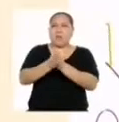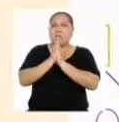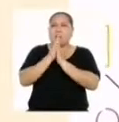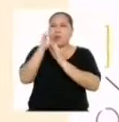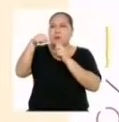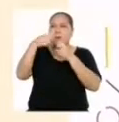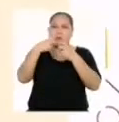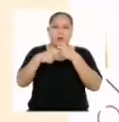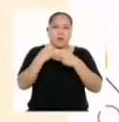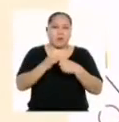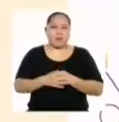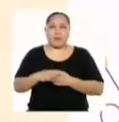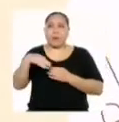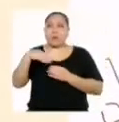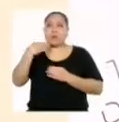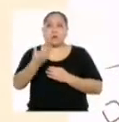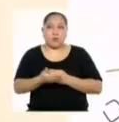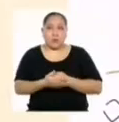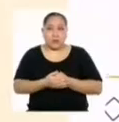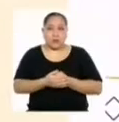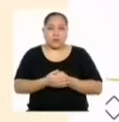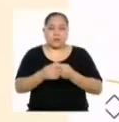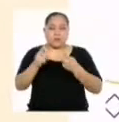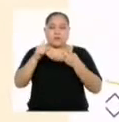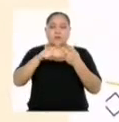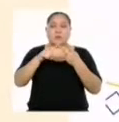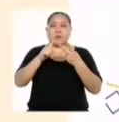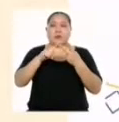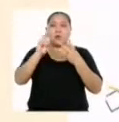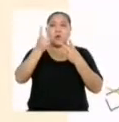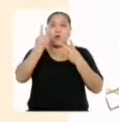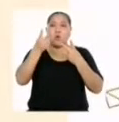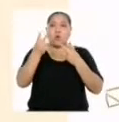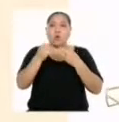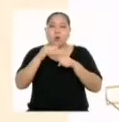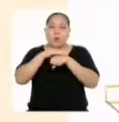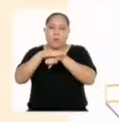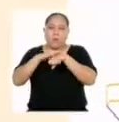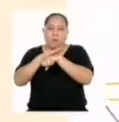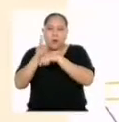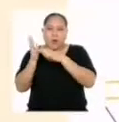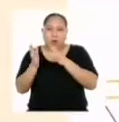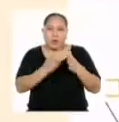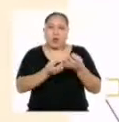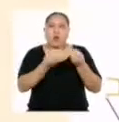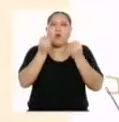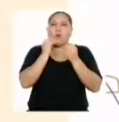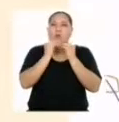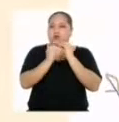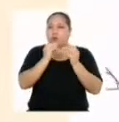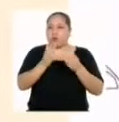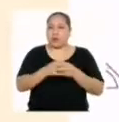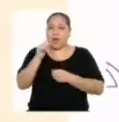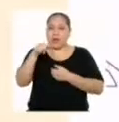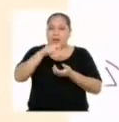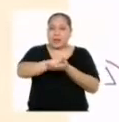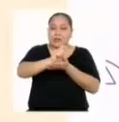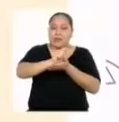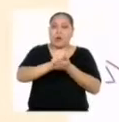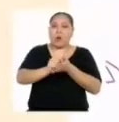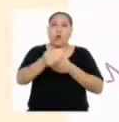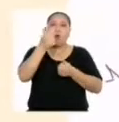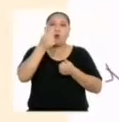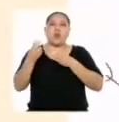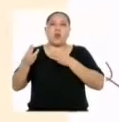Luego nos tocará concebir o diseñar un plan o una estrategia. Aquí describiremos los